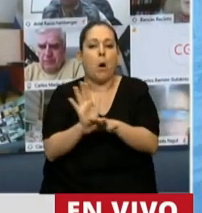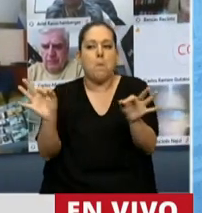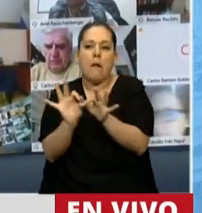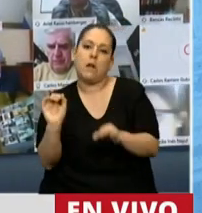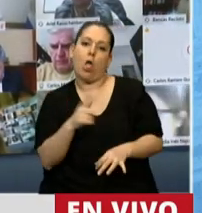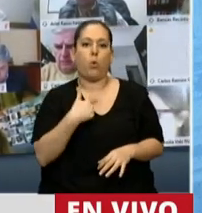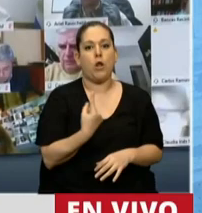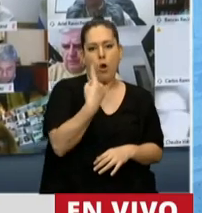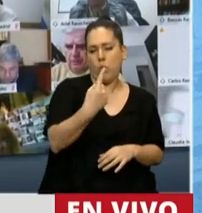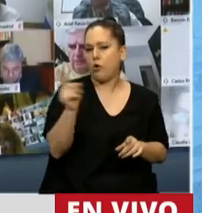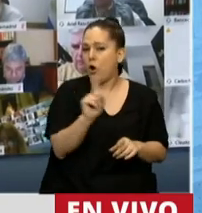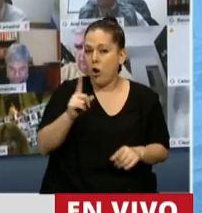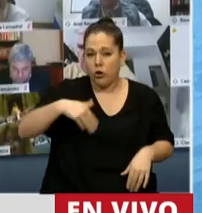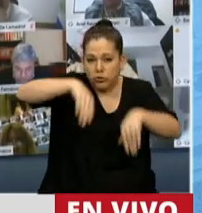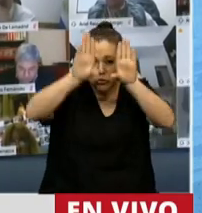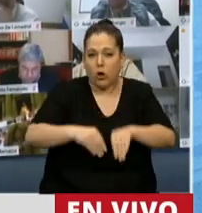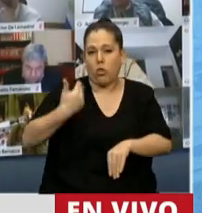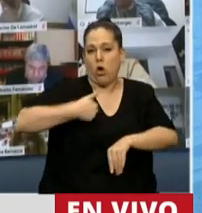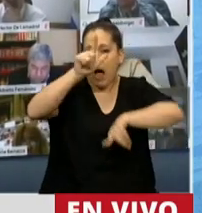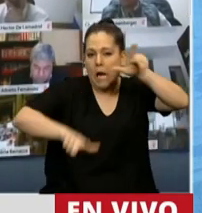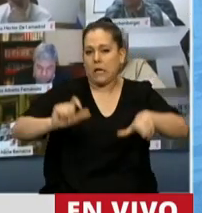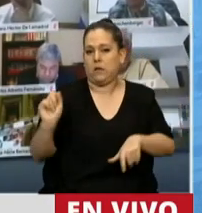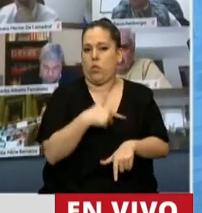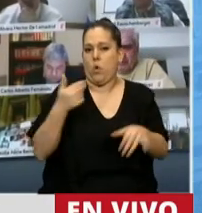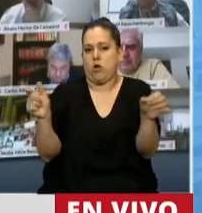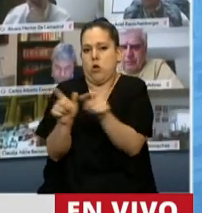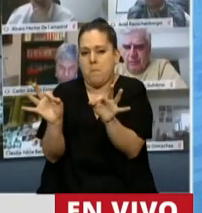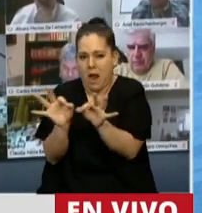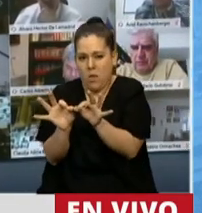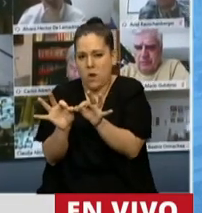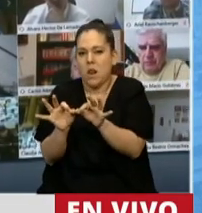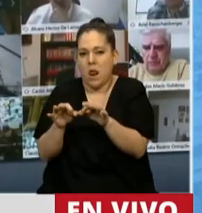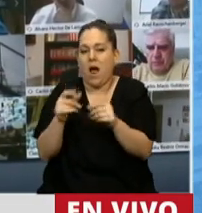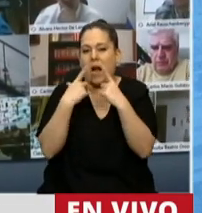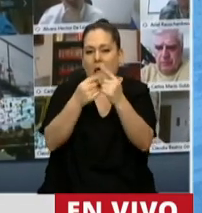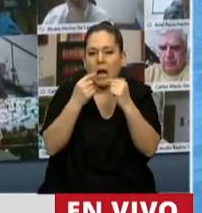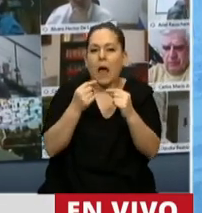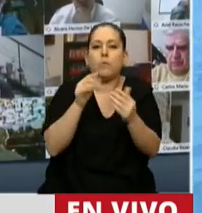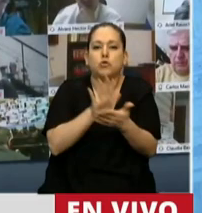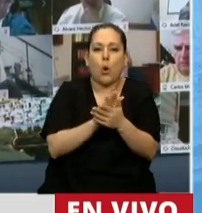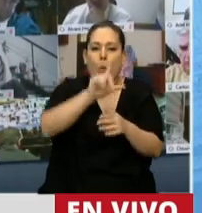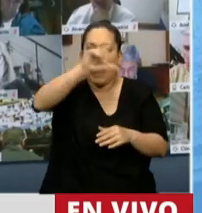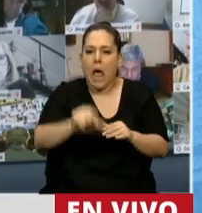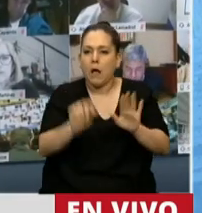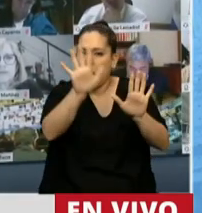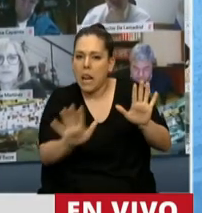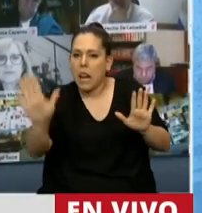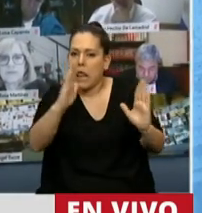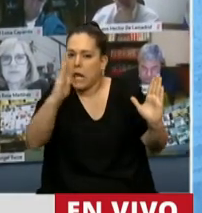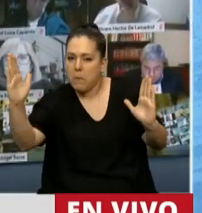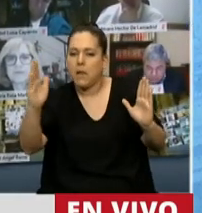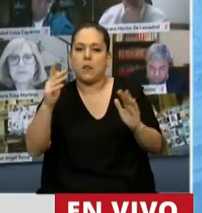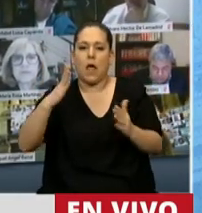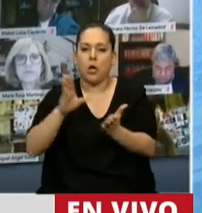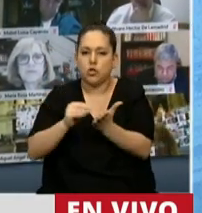seamos todos los argentinos dueños de los reclamos que tienen que ver con nuestros límites, con nuestra soberanía